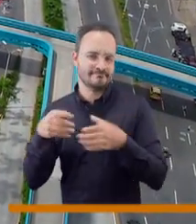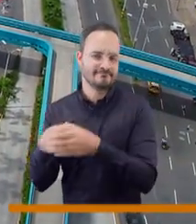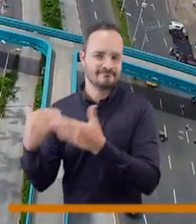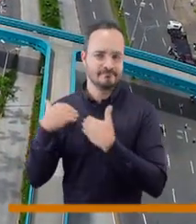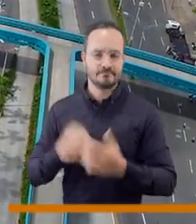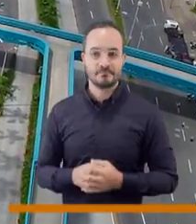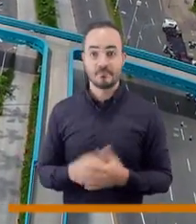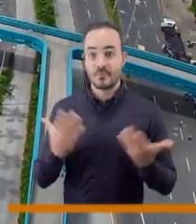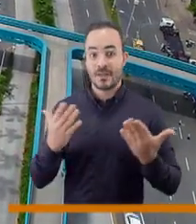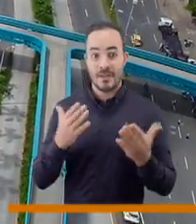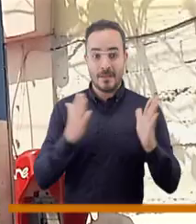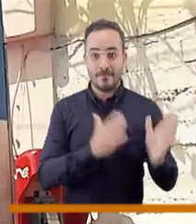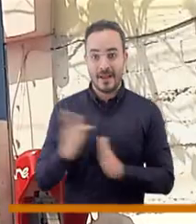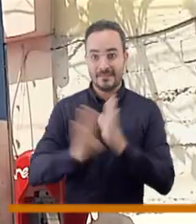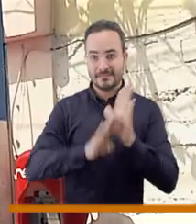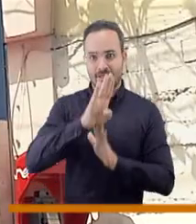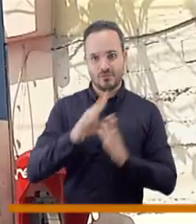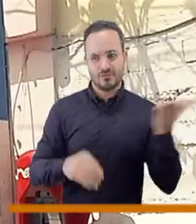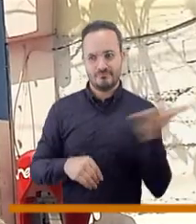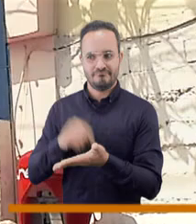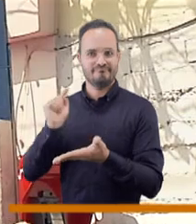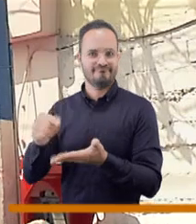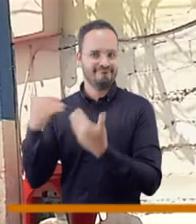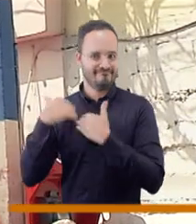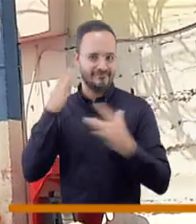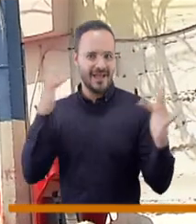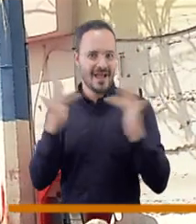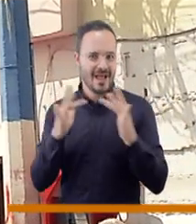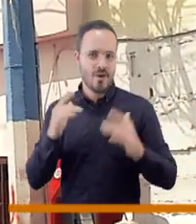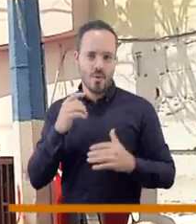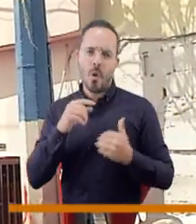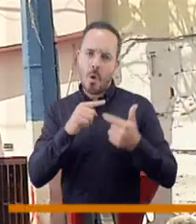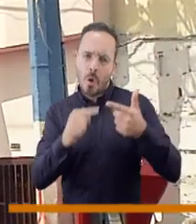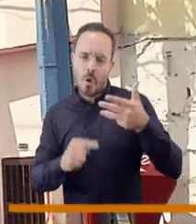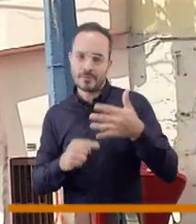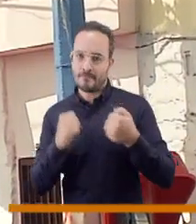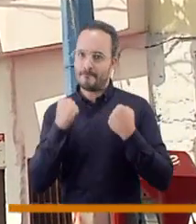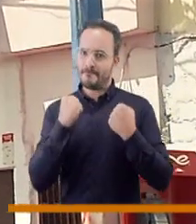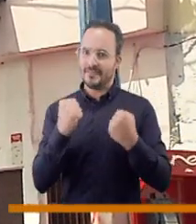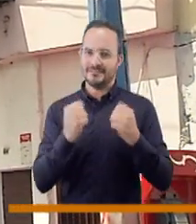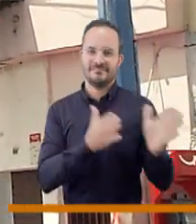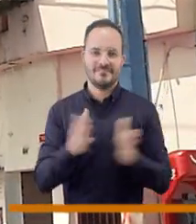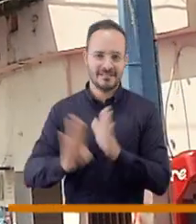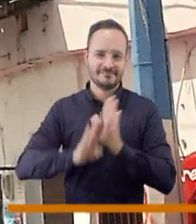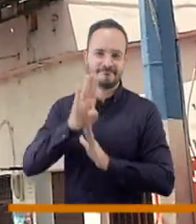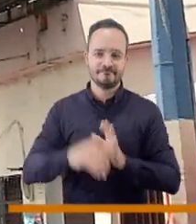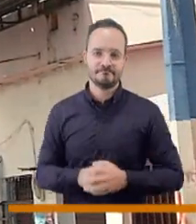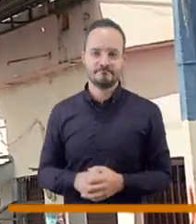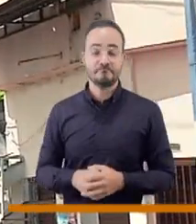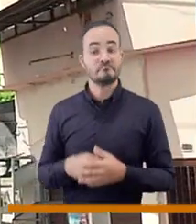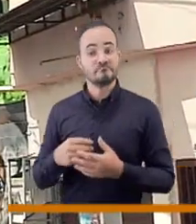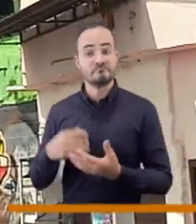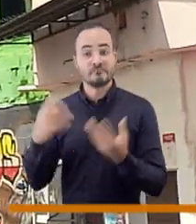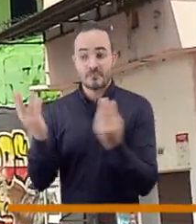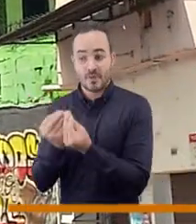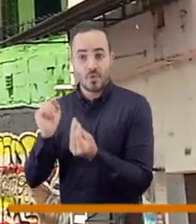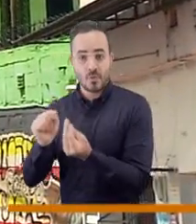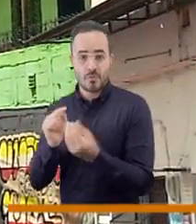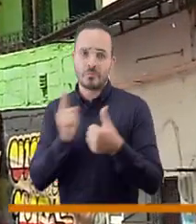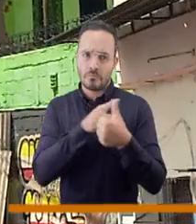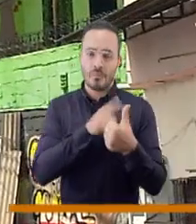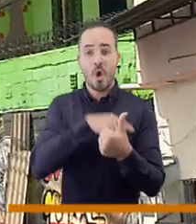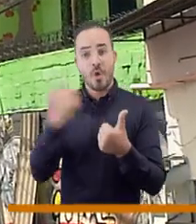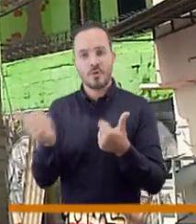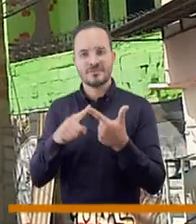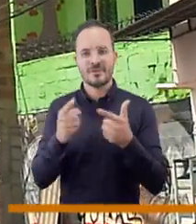Desarrollo el proyecto de acuerdo más significativo. También estudia y decide sobre el